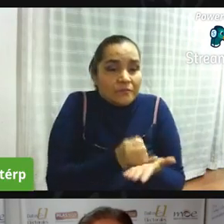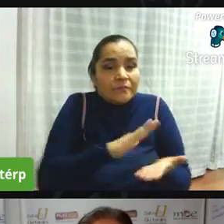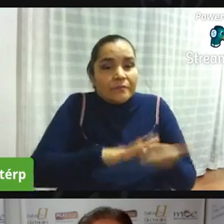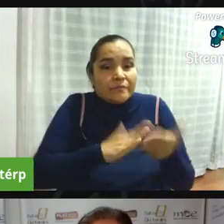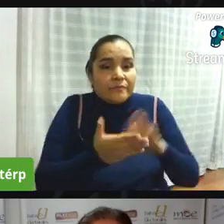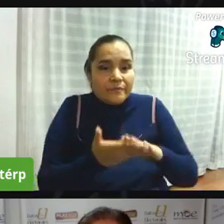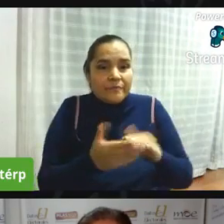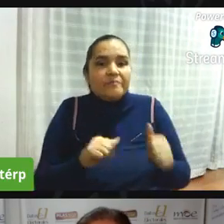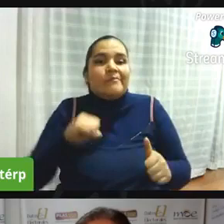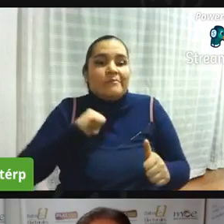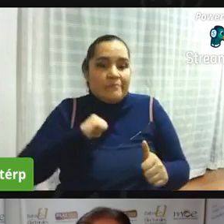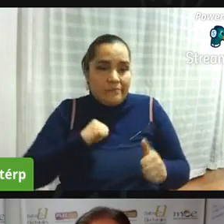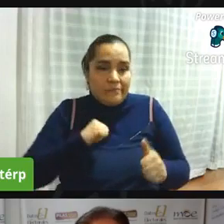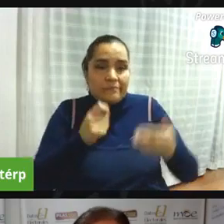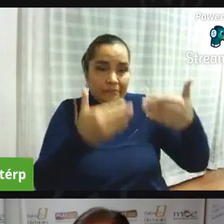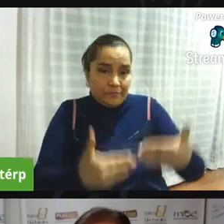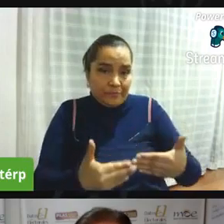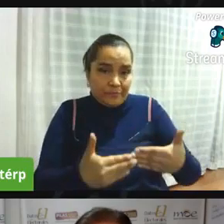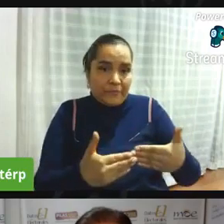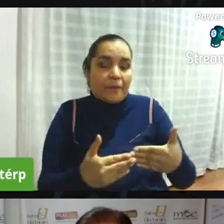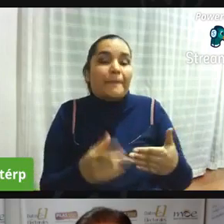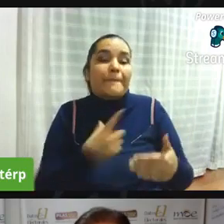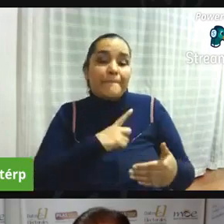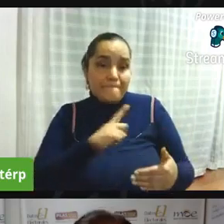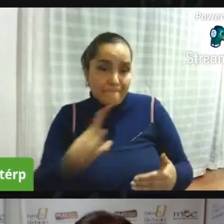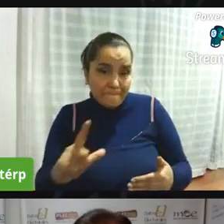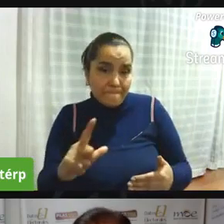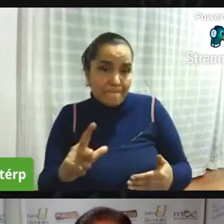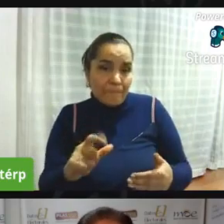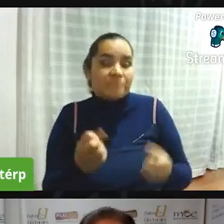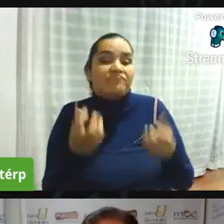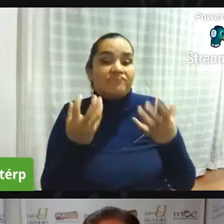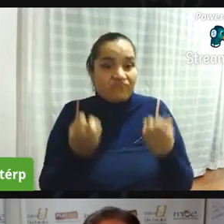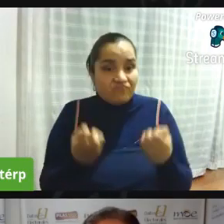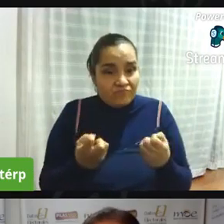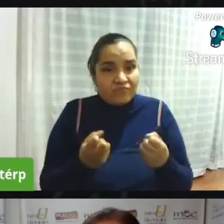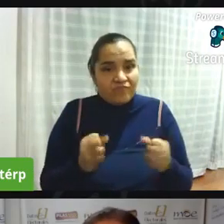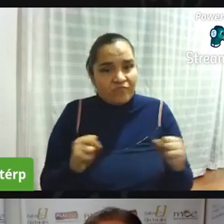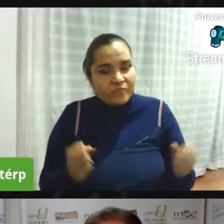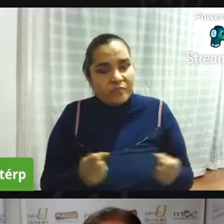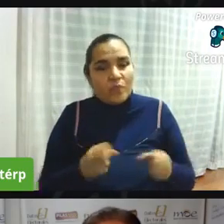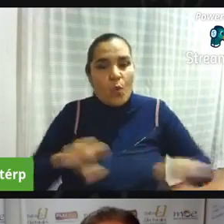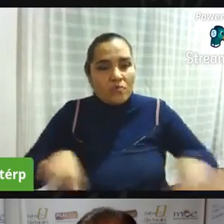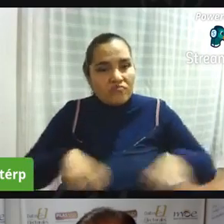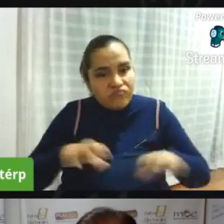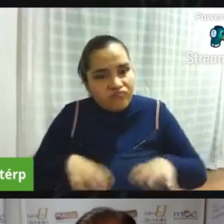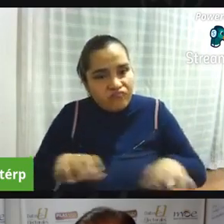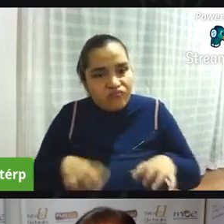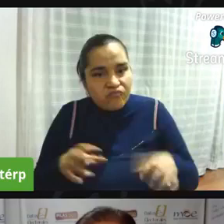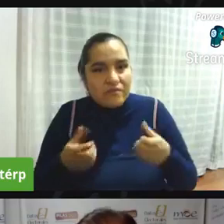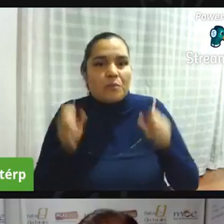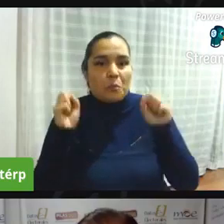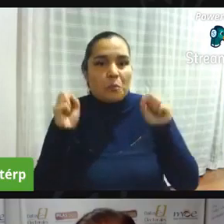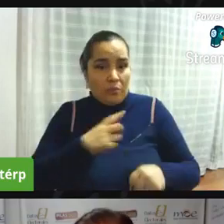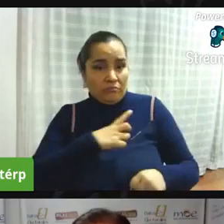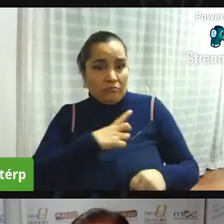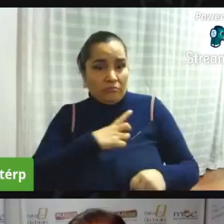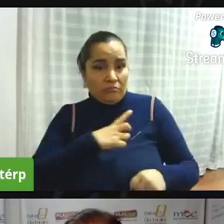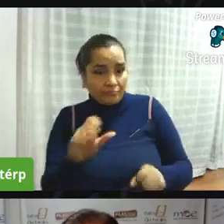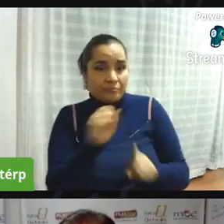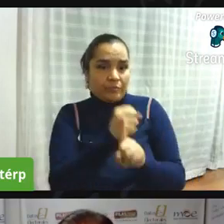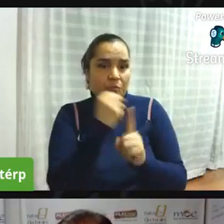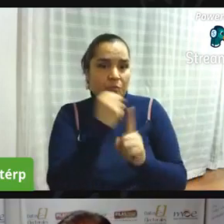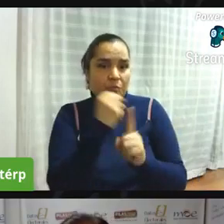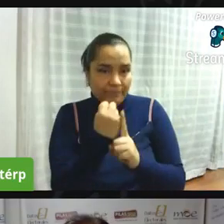discapacidad pero tienen toda la fuerza y toda la capacidad para poder ejercer liderazgo social desde la comunidad